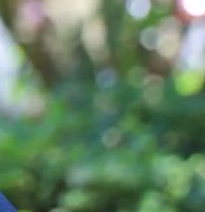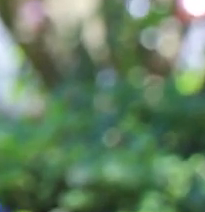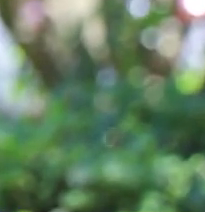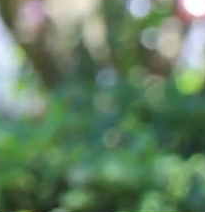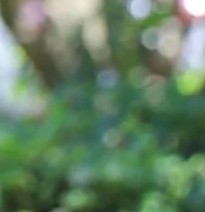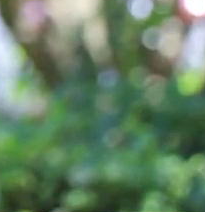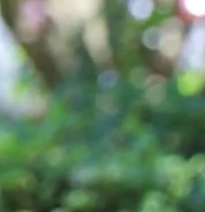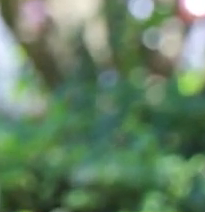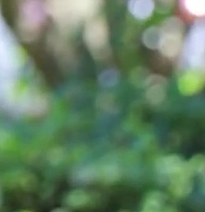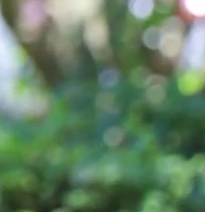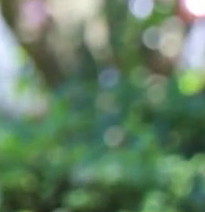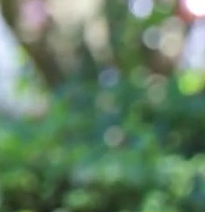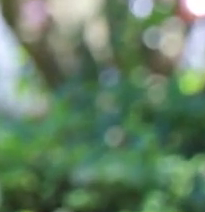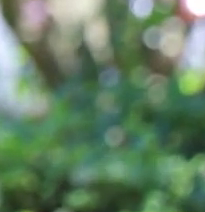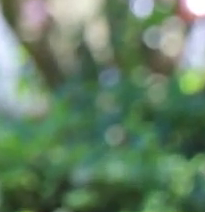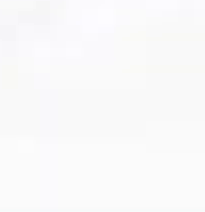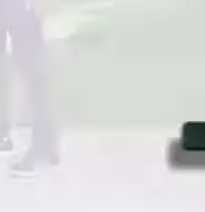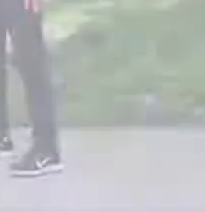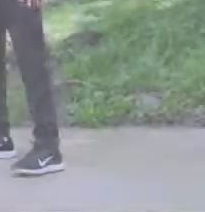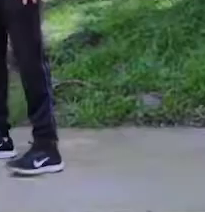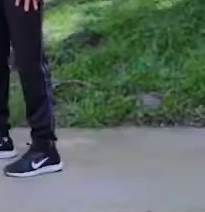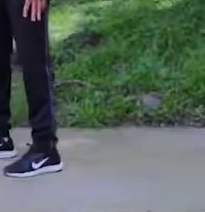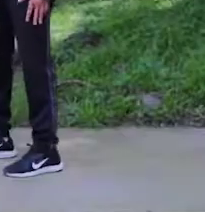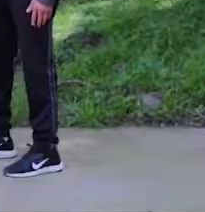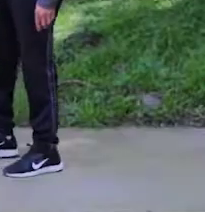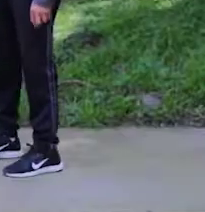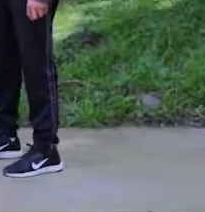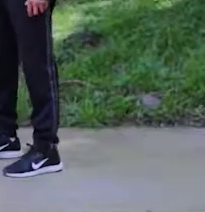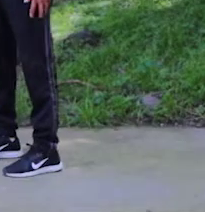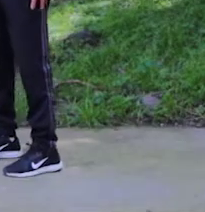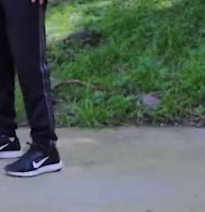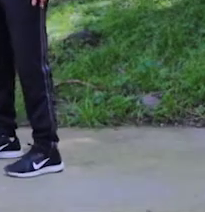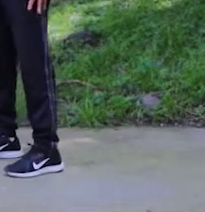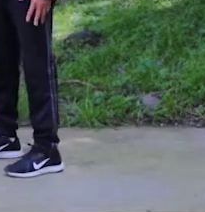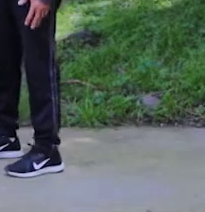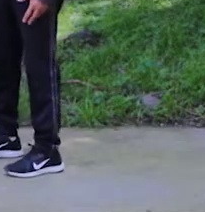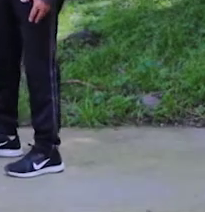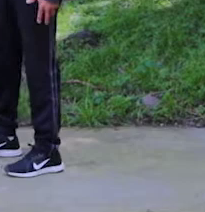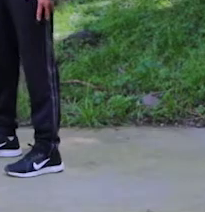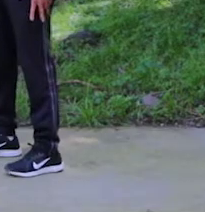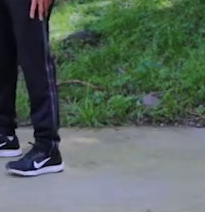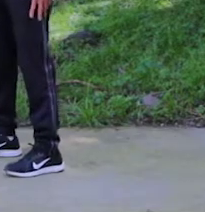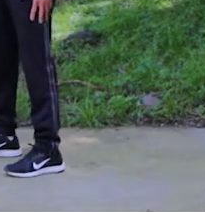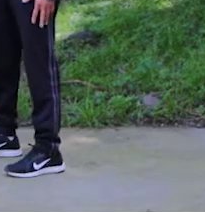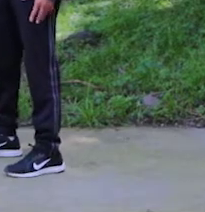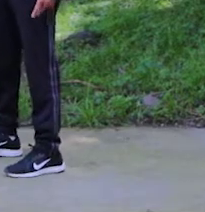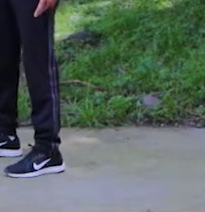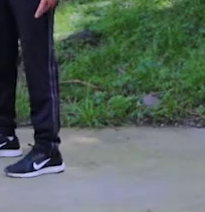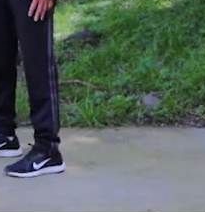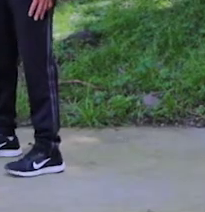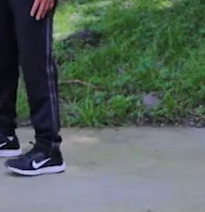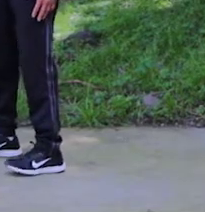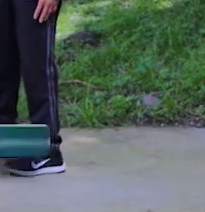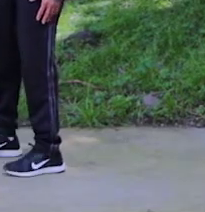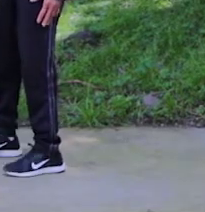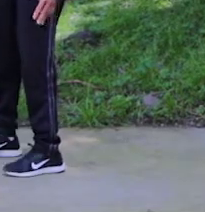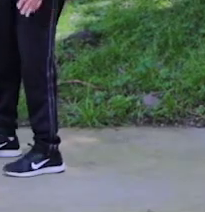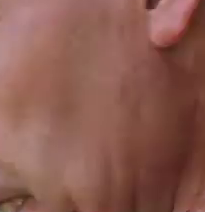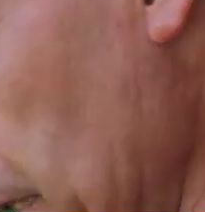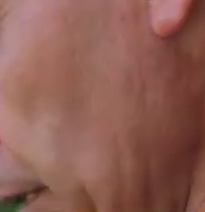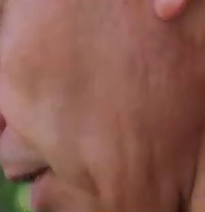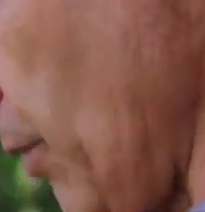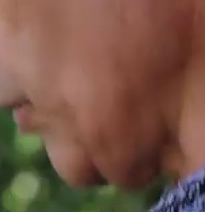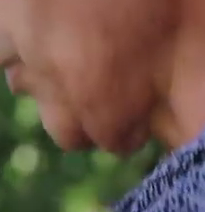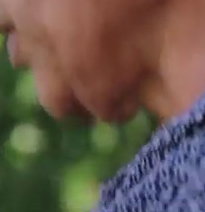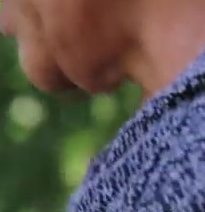otra, ok Irving, nos vamos a parar, abrimos nuestro compás y vamos, lo que vamos a hacer es, vamos a